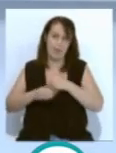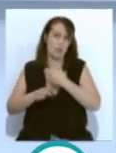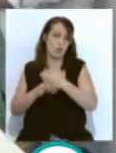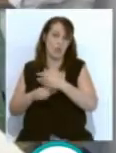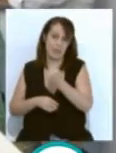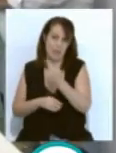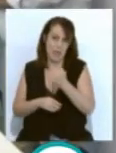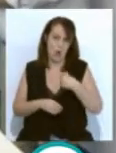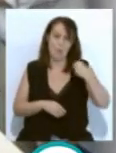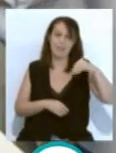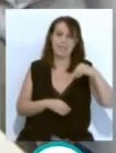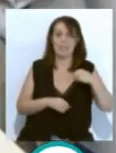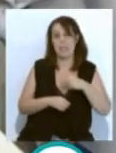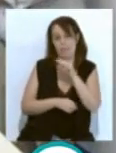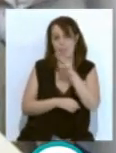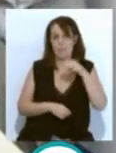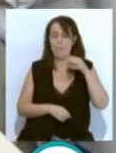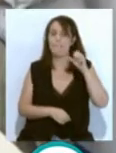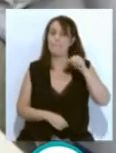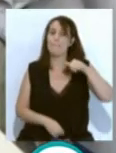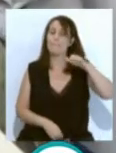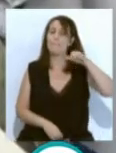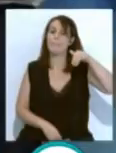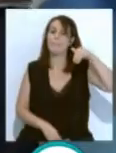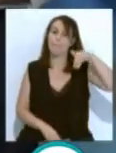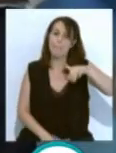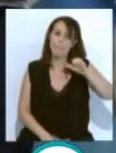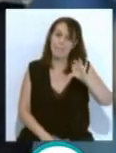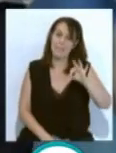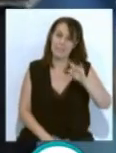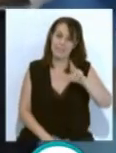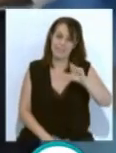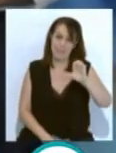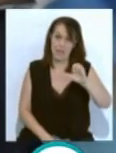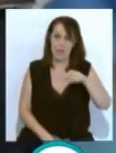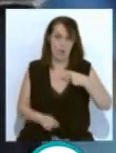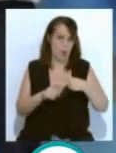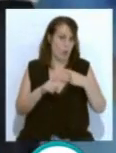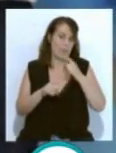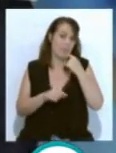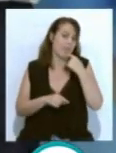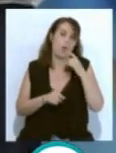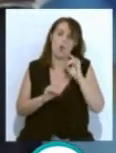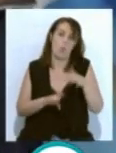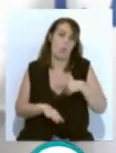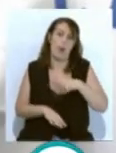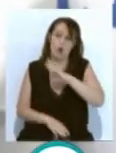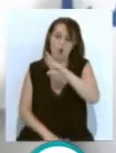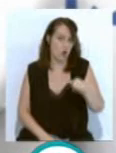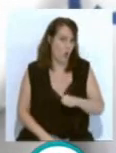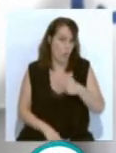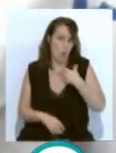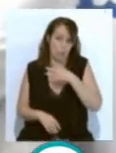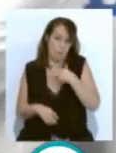Partido Popular, Gaditana, una maestra tildado de robo y expropiación del gobierno a los municipios con cuentas en positivo.